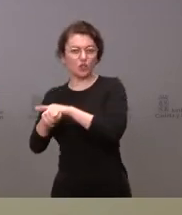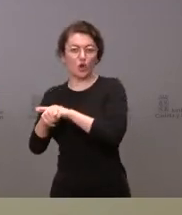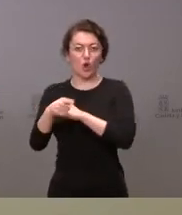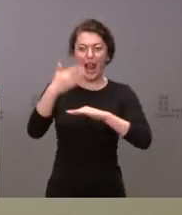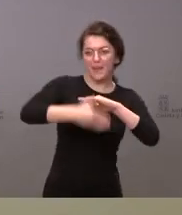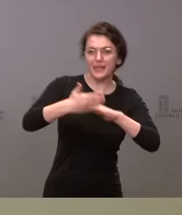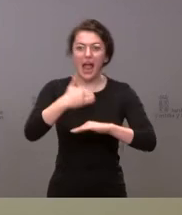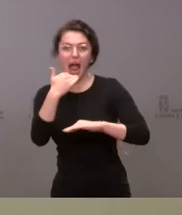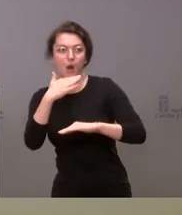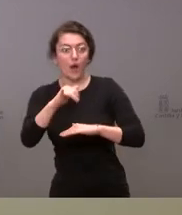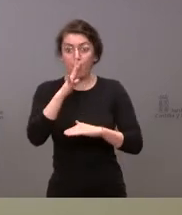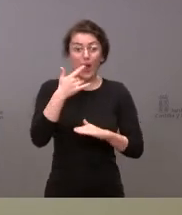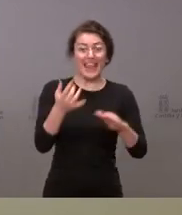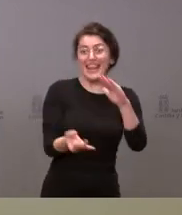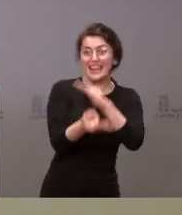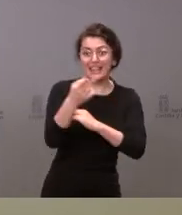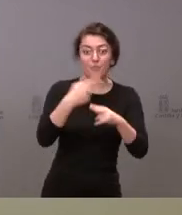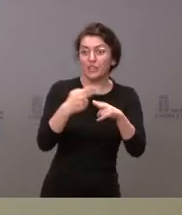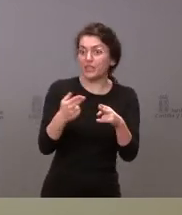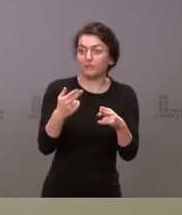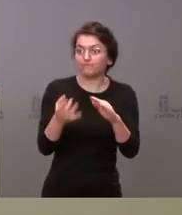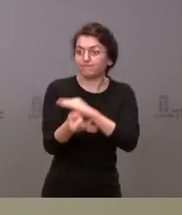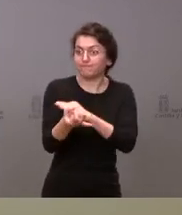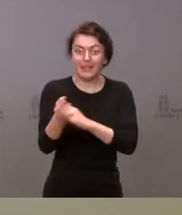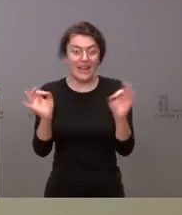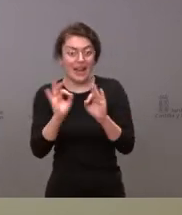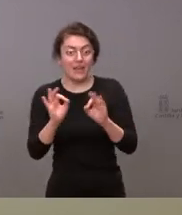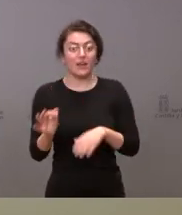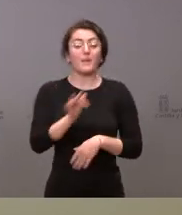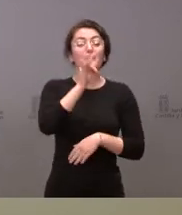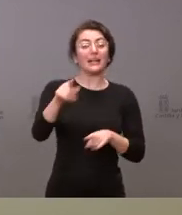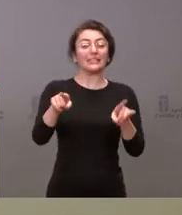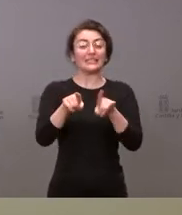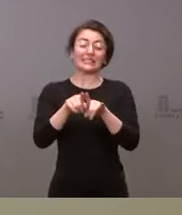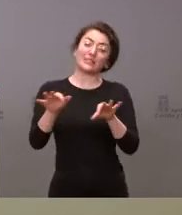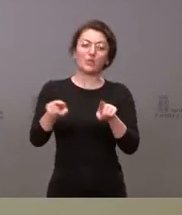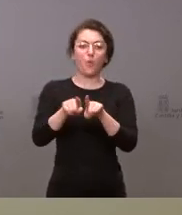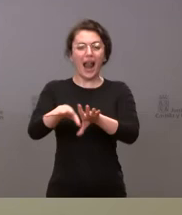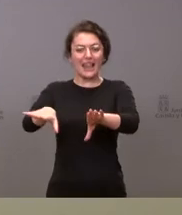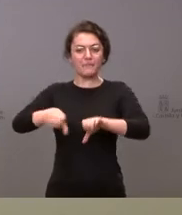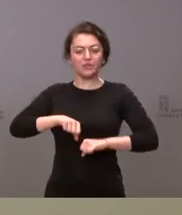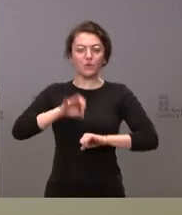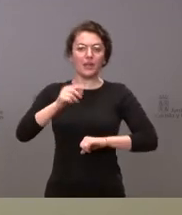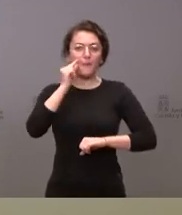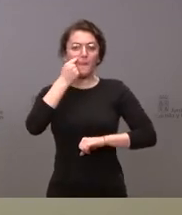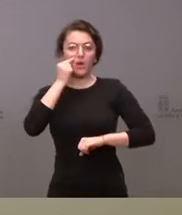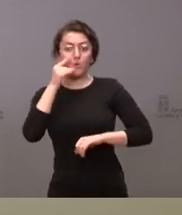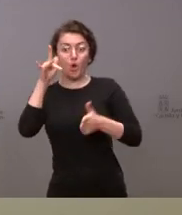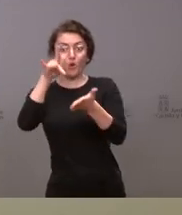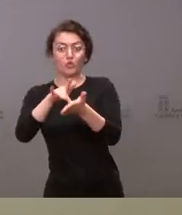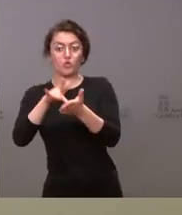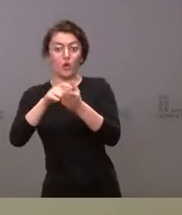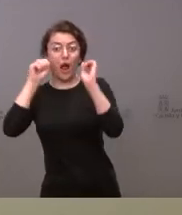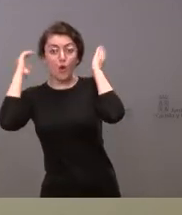iniciativas políticas. Y también si descarta la posibilidad de que se celebre la investidura de Alfonso Fernández Mañueco antes de que se celebre el Congreso del Partido